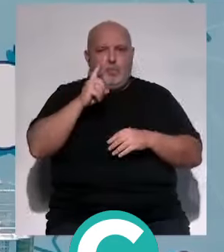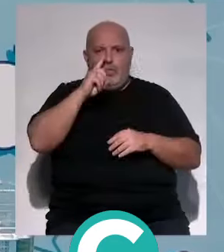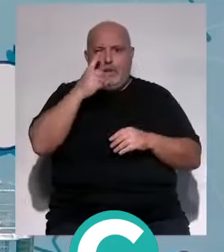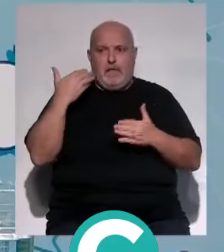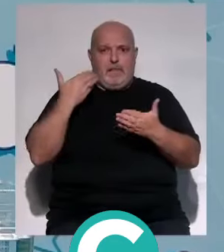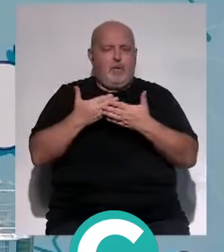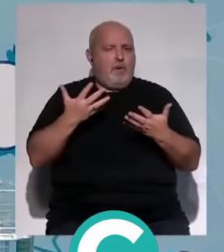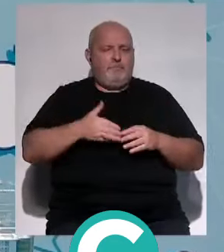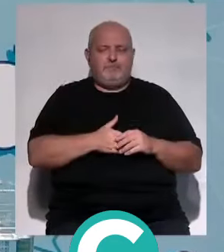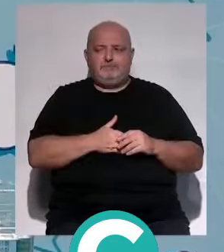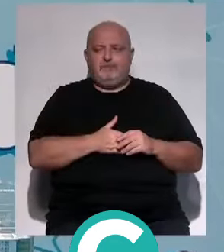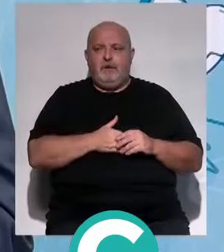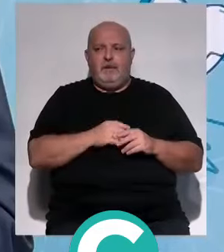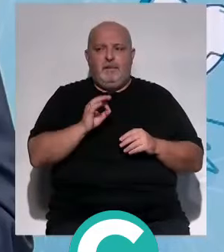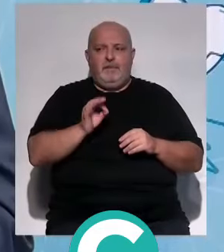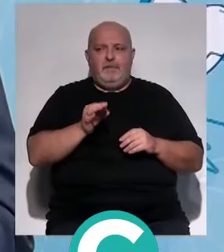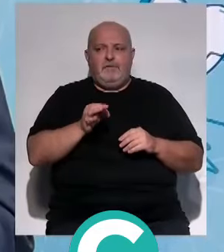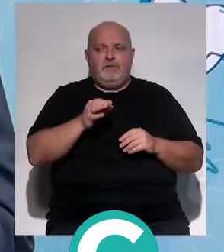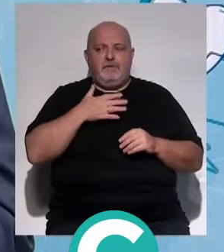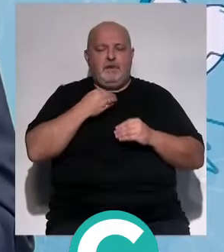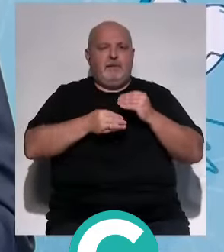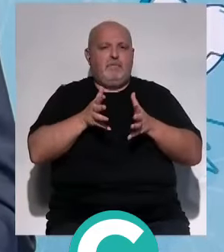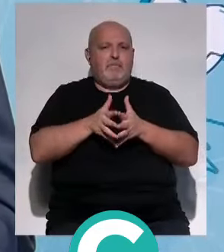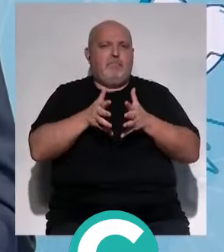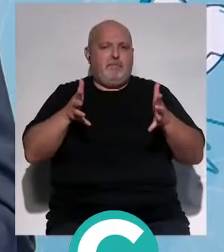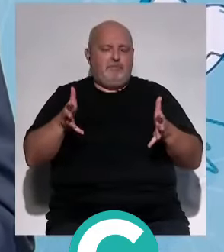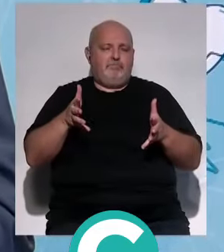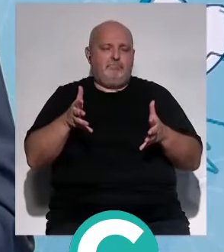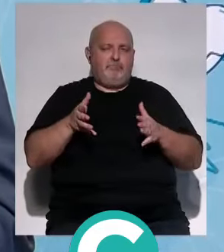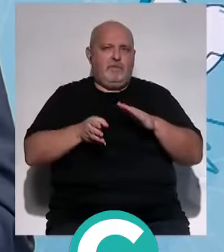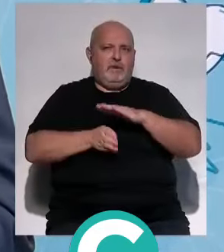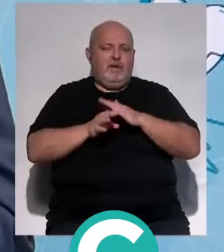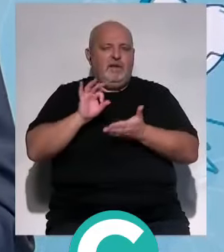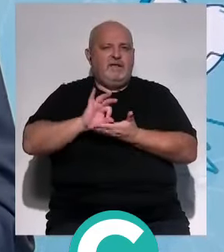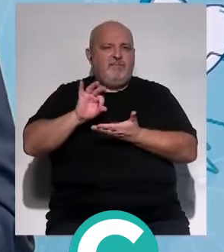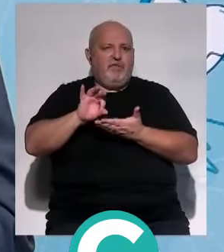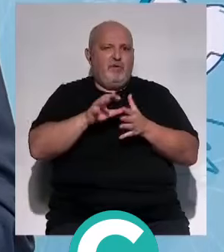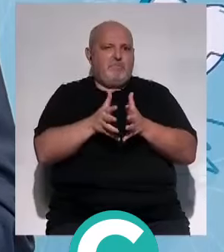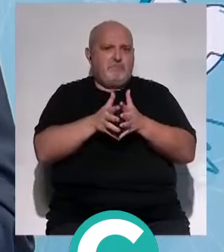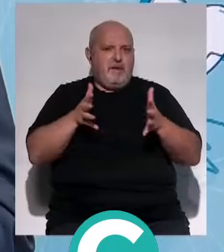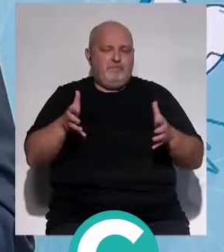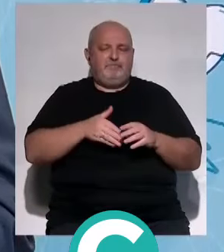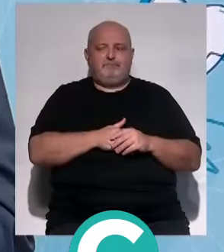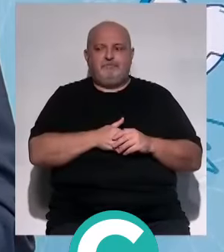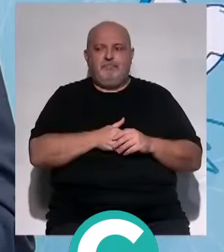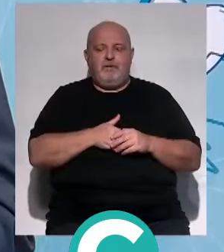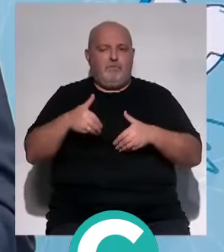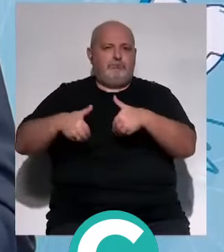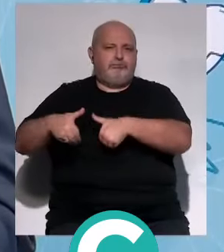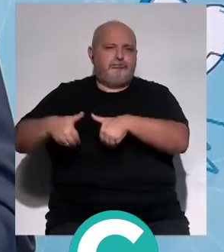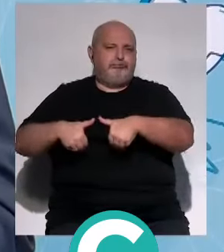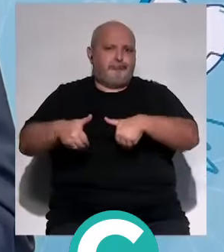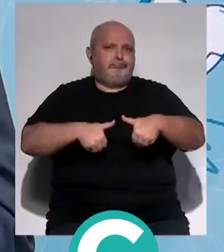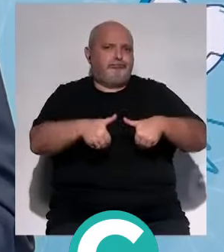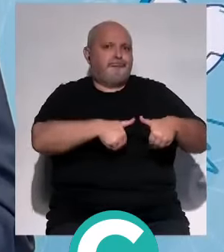destacadas? Sí, efectivamente, estamos ampliando continuamente nuestra cartera de servicio, así nos lo demandan nuestros